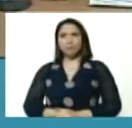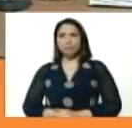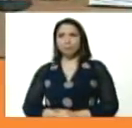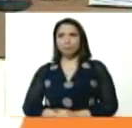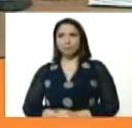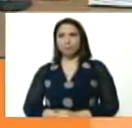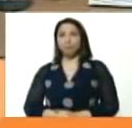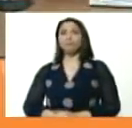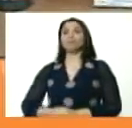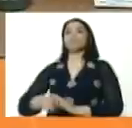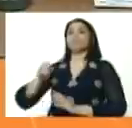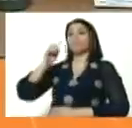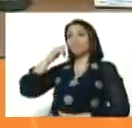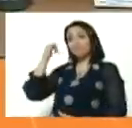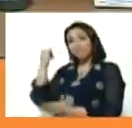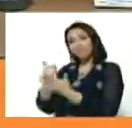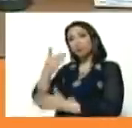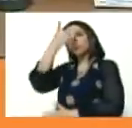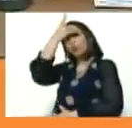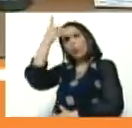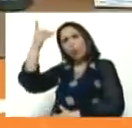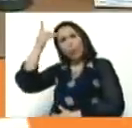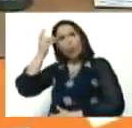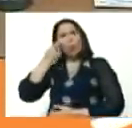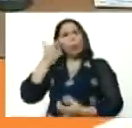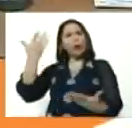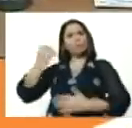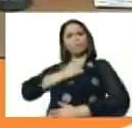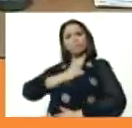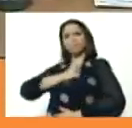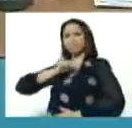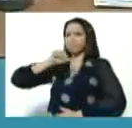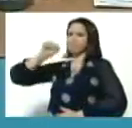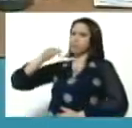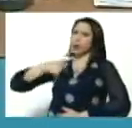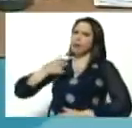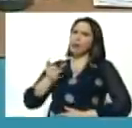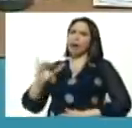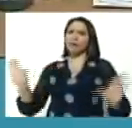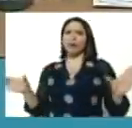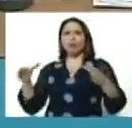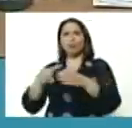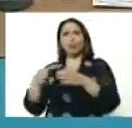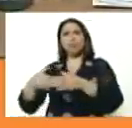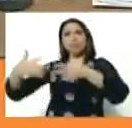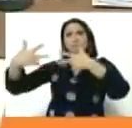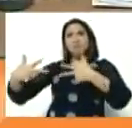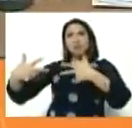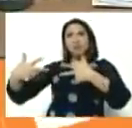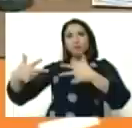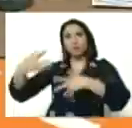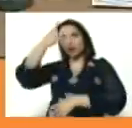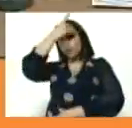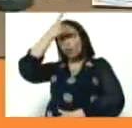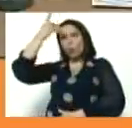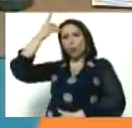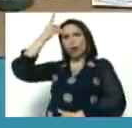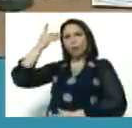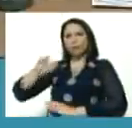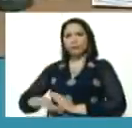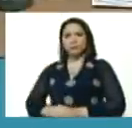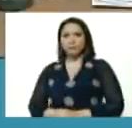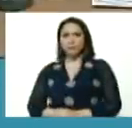Ajá, Diosdado Cabello Rondón, camarada, estoy aquí en la reunión. Diosdado Cabello Rondón,